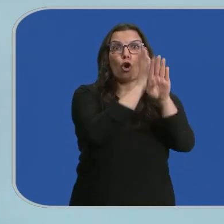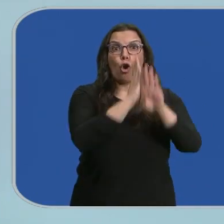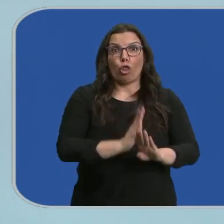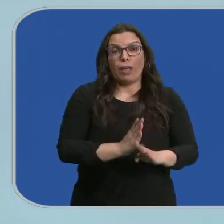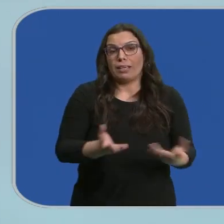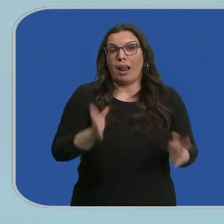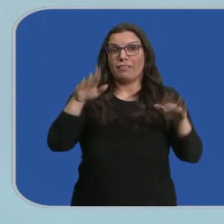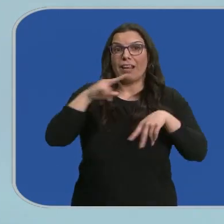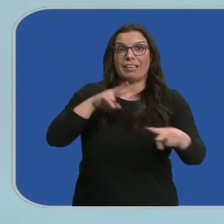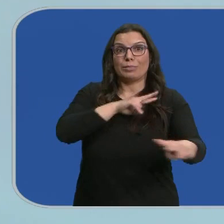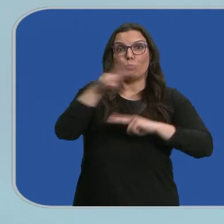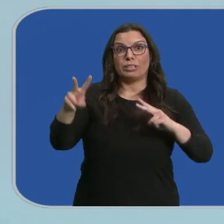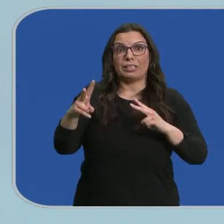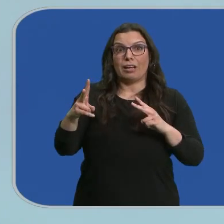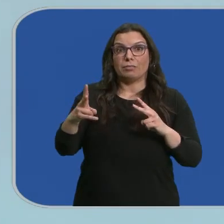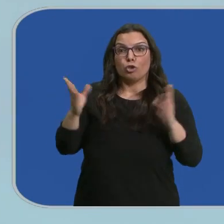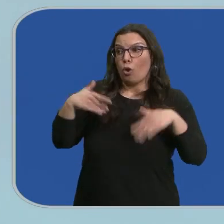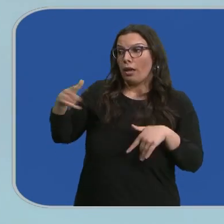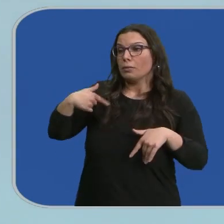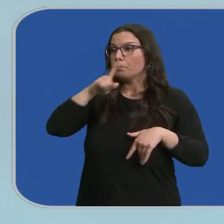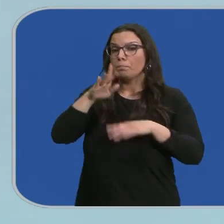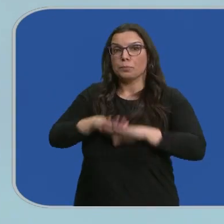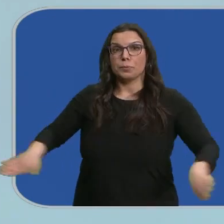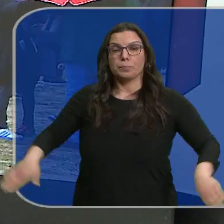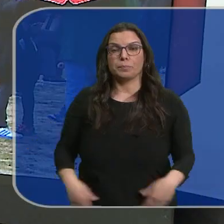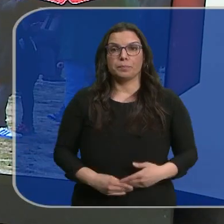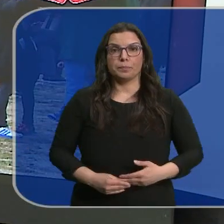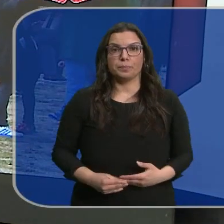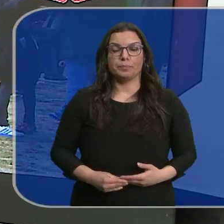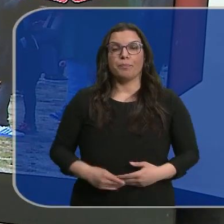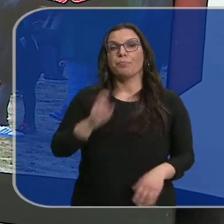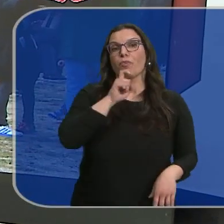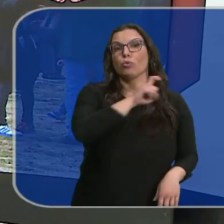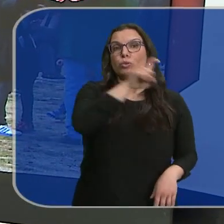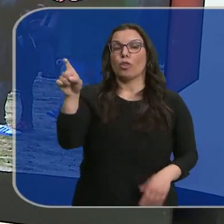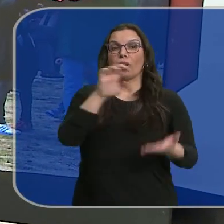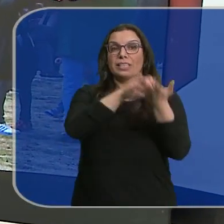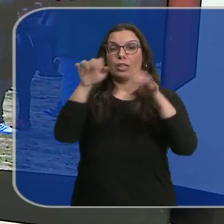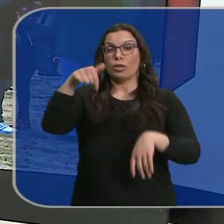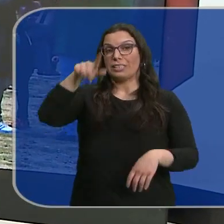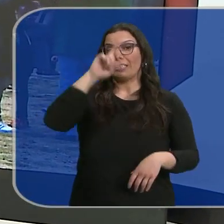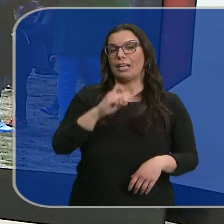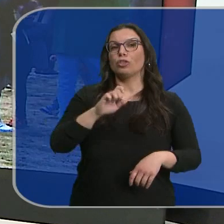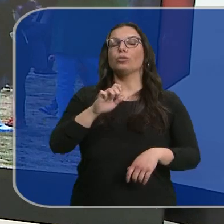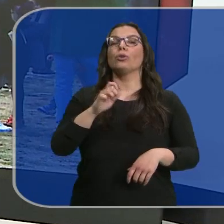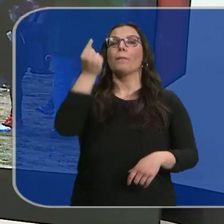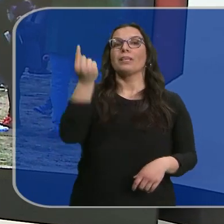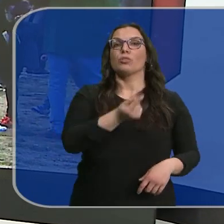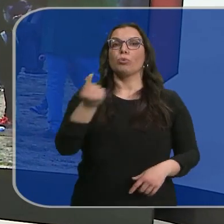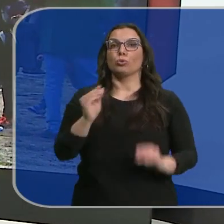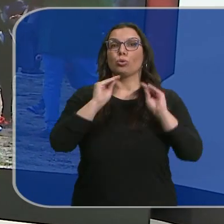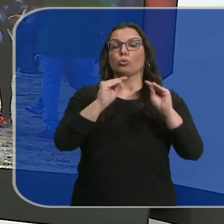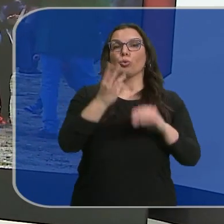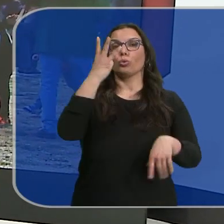no hay respuesta al otro lado de quien puso en marcha la iniciativa. La Fundación Castilla y León ha reducido este año un 30% el